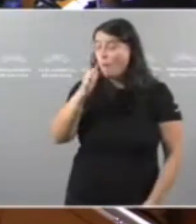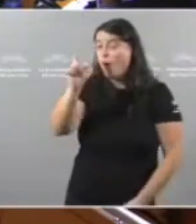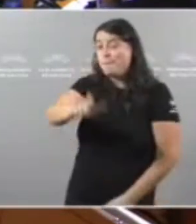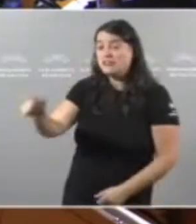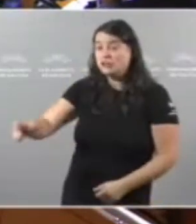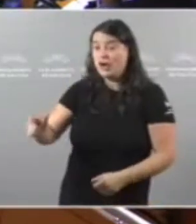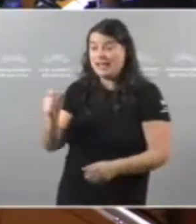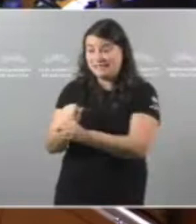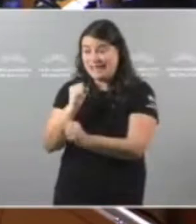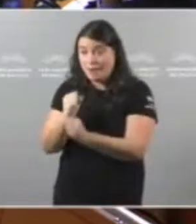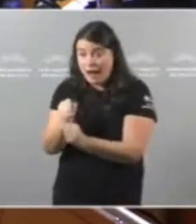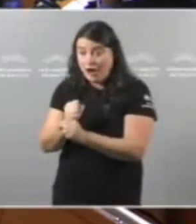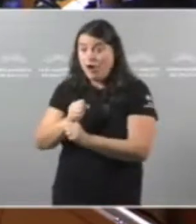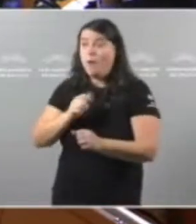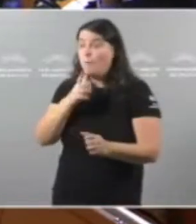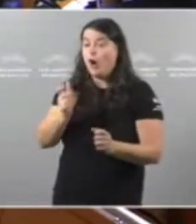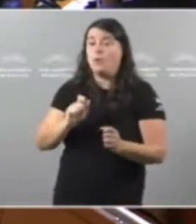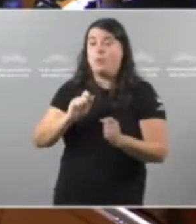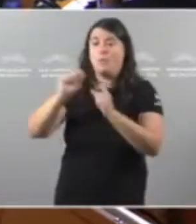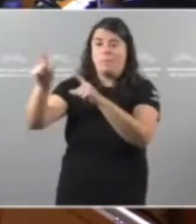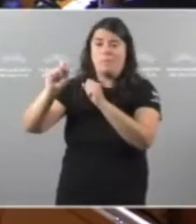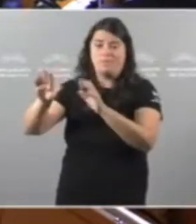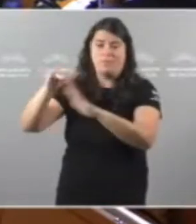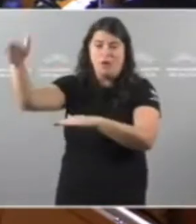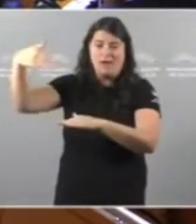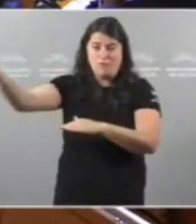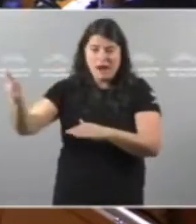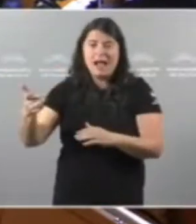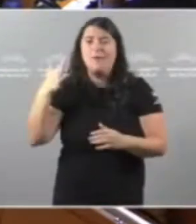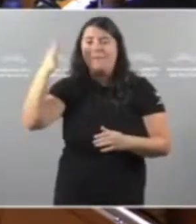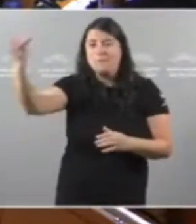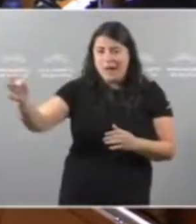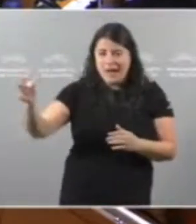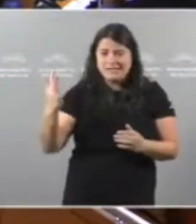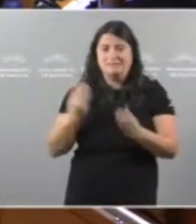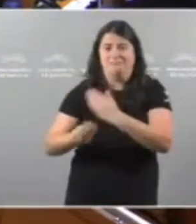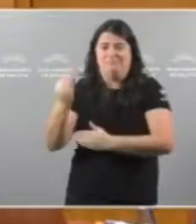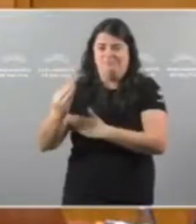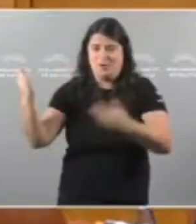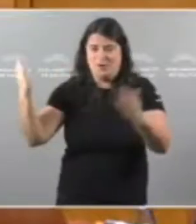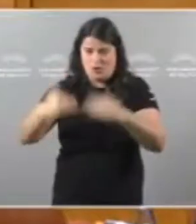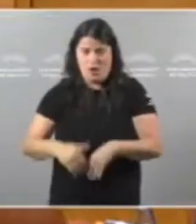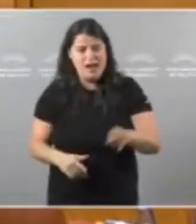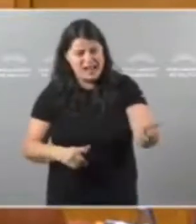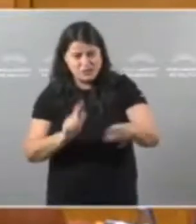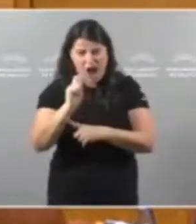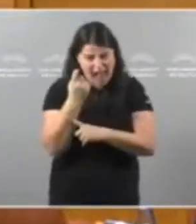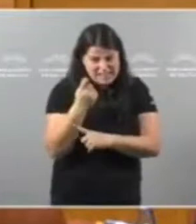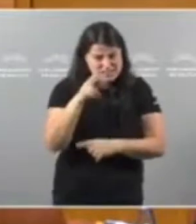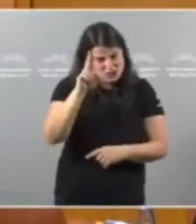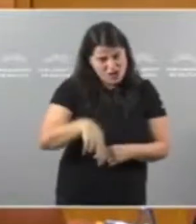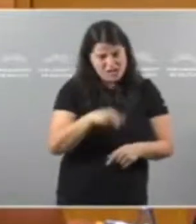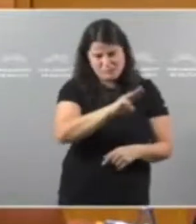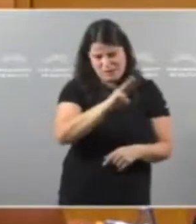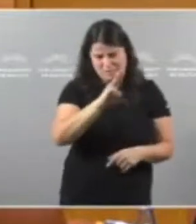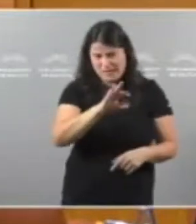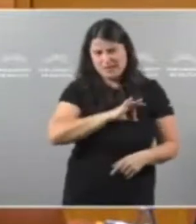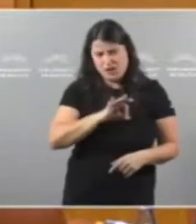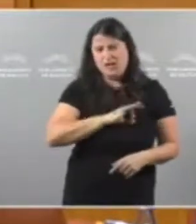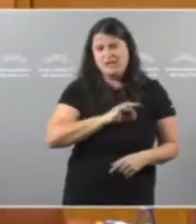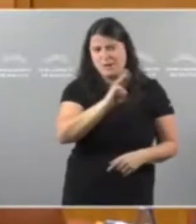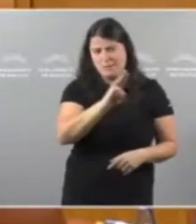activa por culpa da emigración e da crise demográfica Menudo logro, señorías do Partido Popular